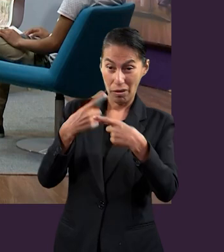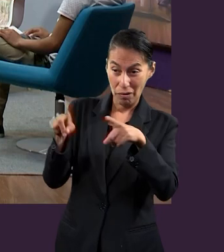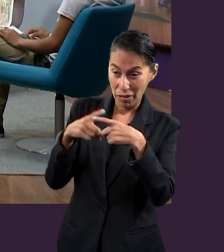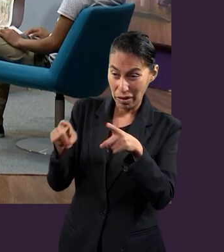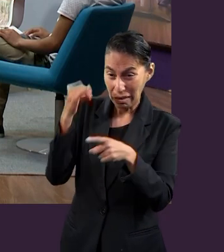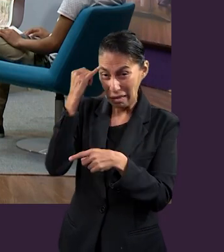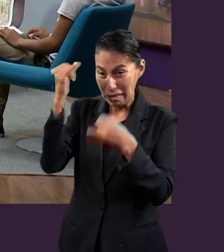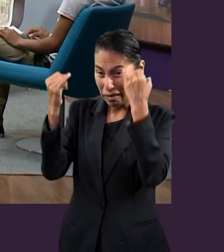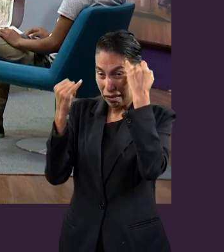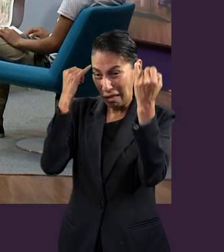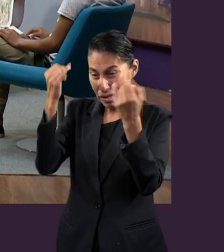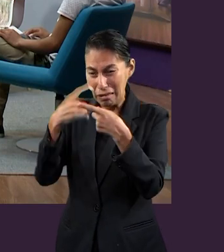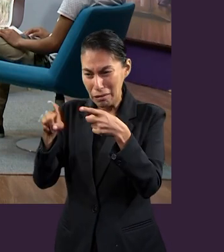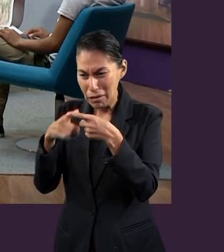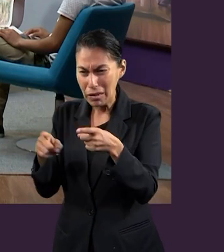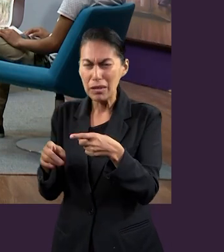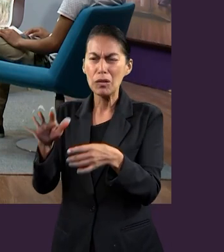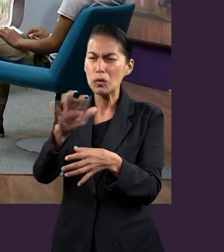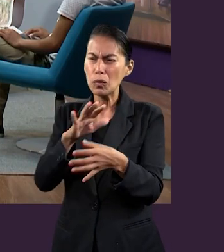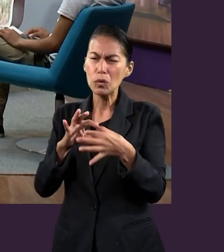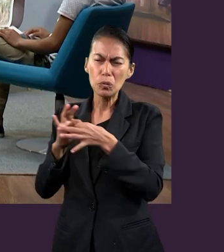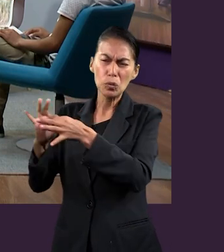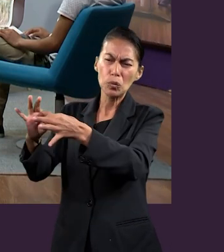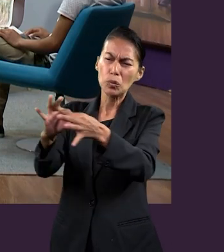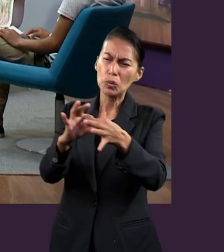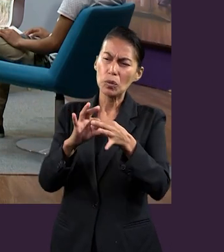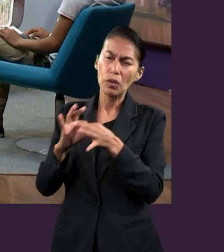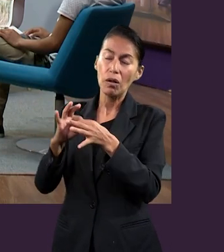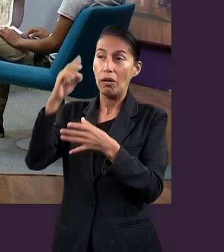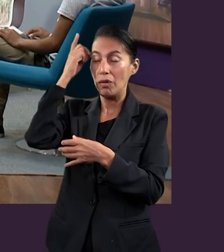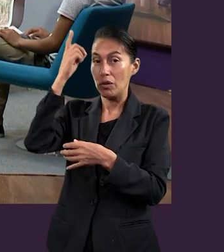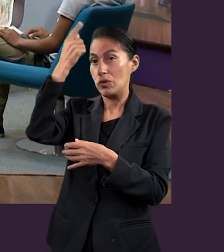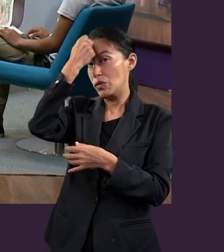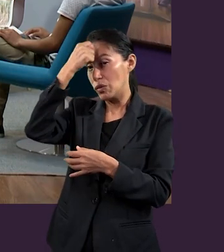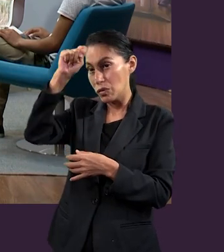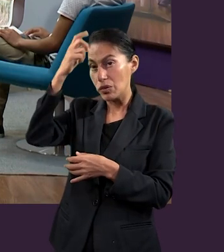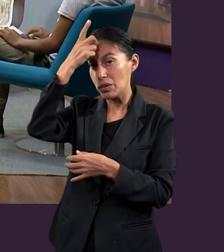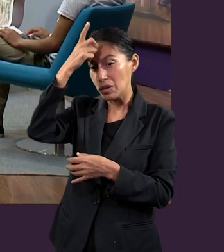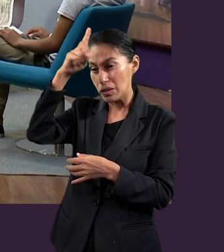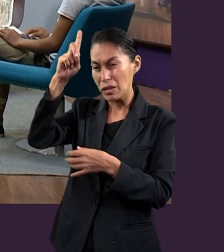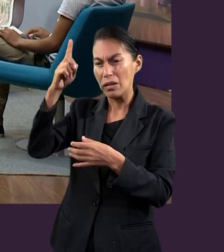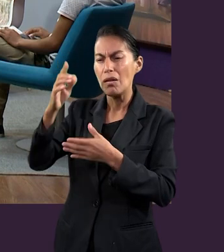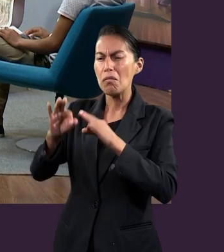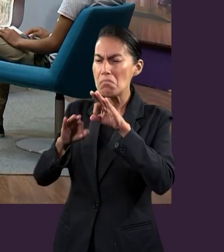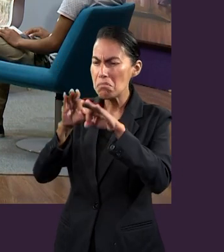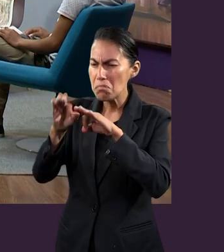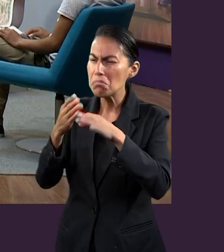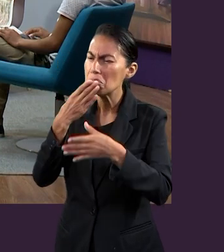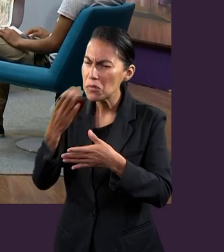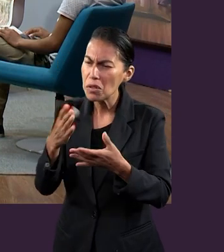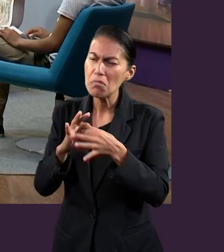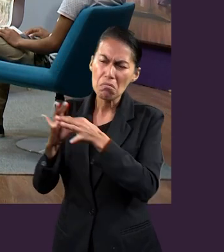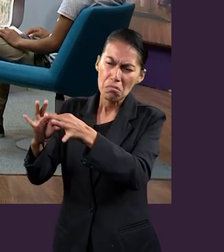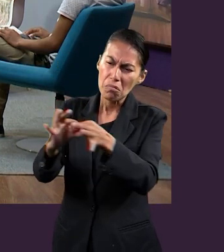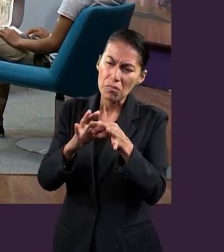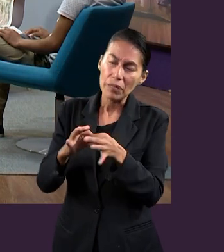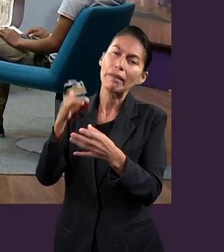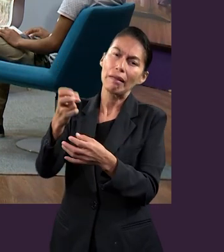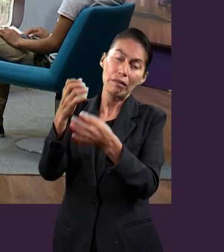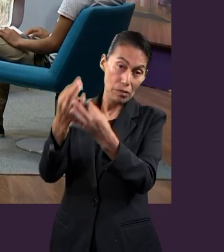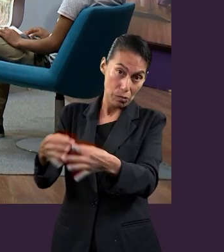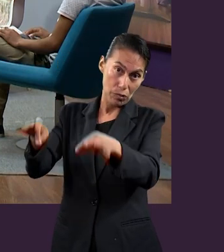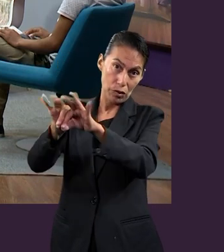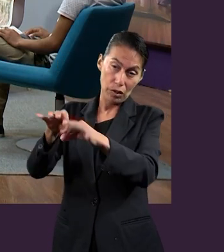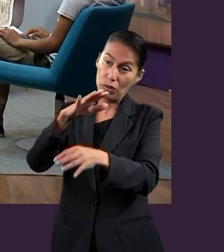mantener, a través de nuestros talentos, dones que Dios nos ha dado, mantener esa unidad que es importante en el cuerpo de